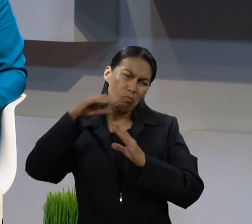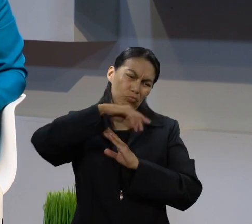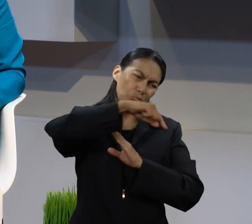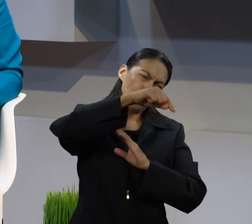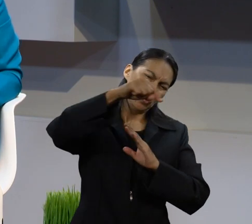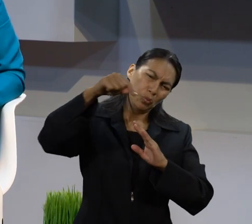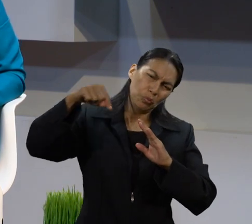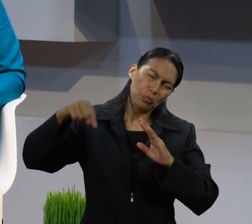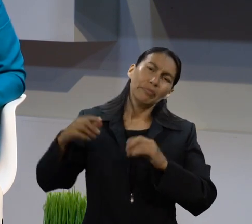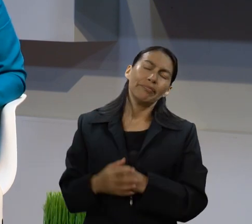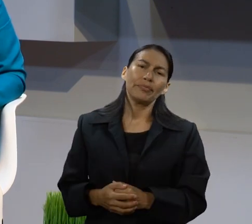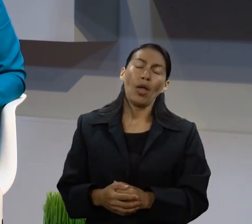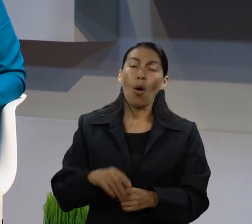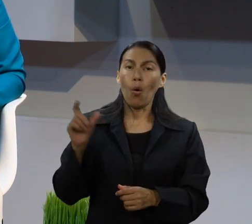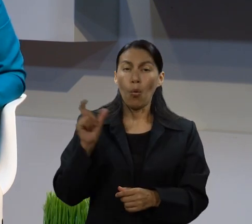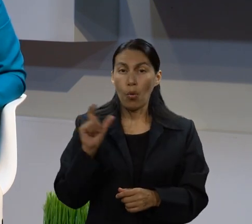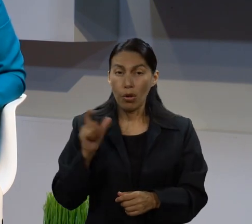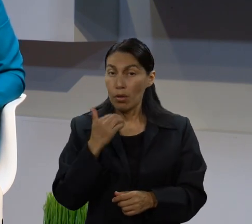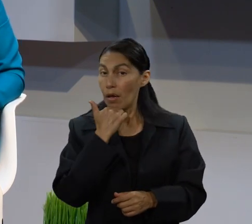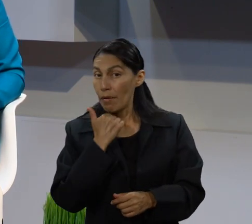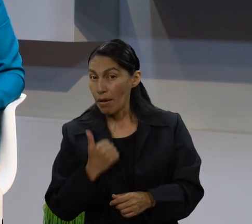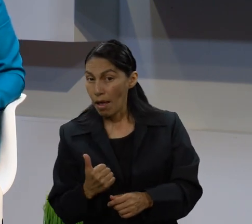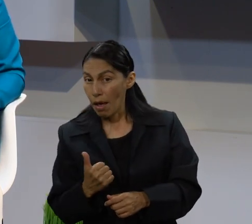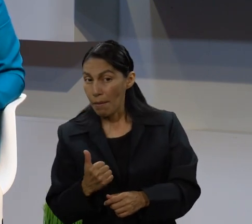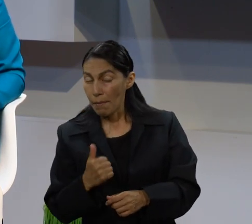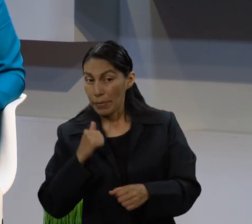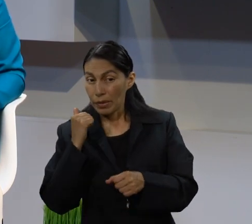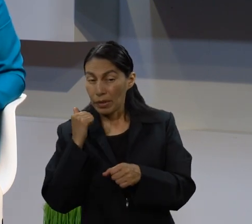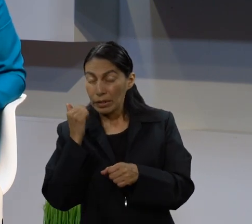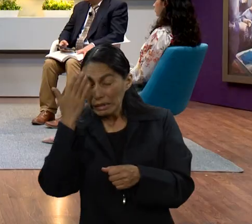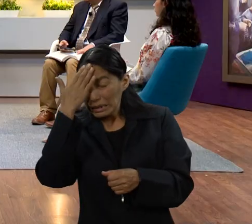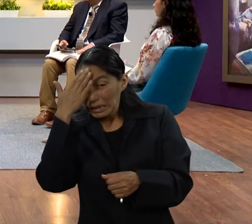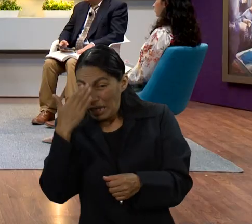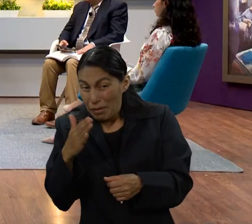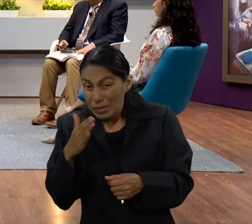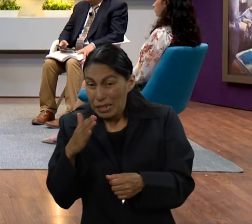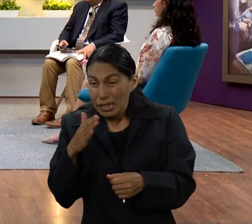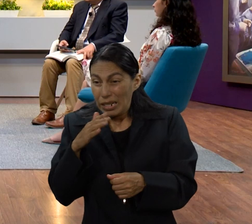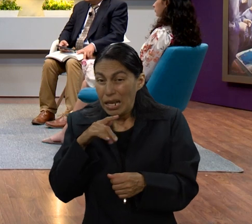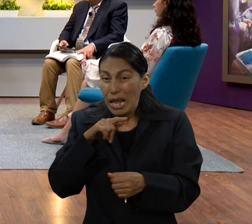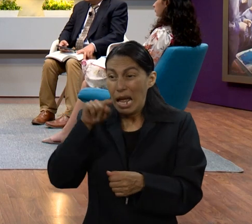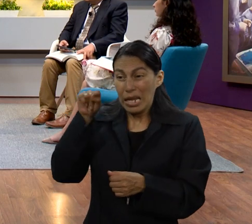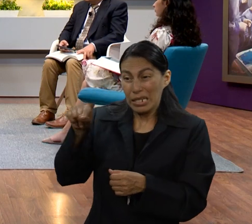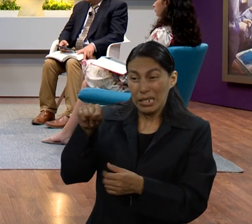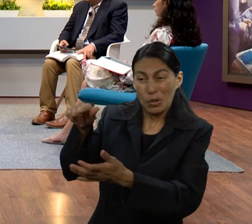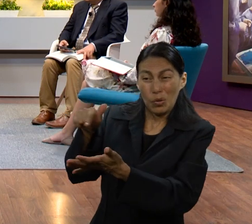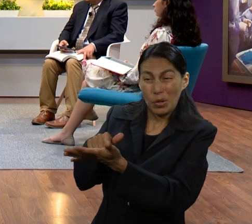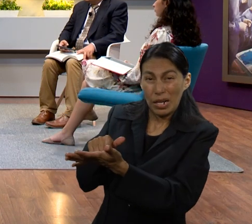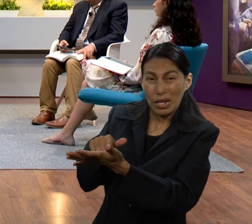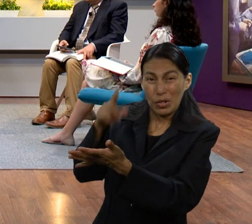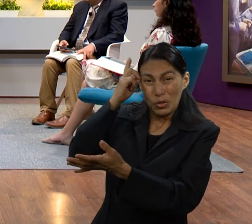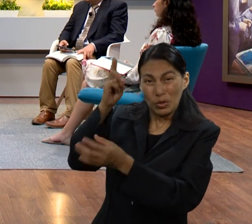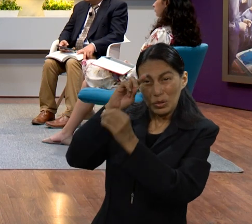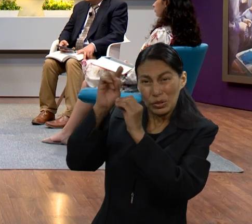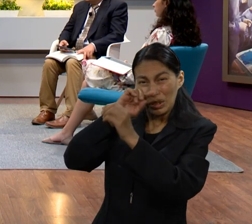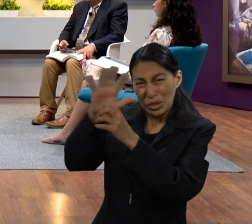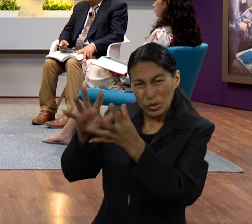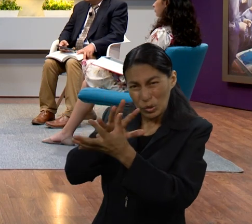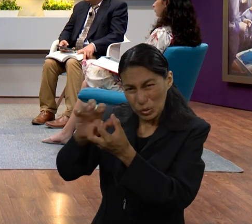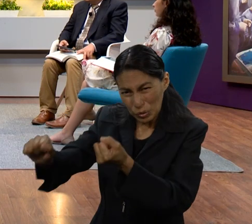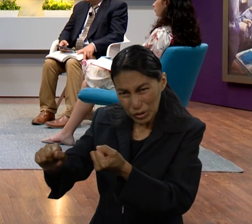lugares circunvecinos. Cuando él se entera de la destrucción de Sodoma, no queda